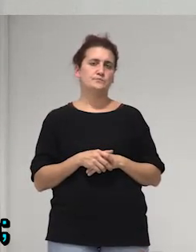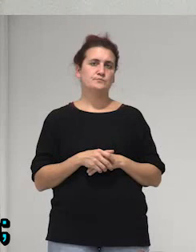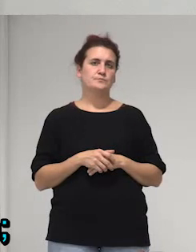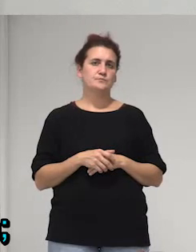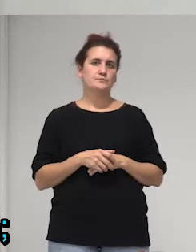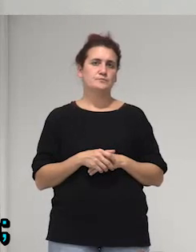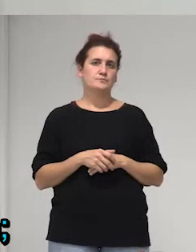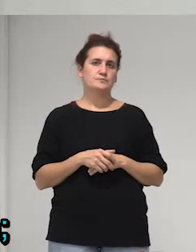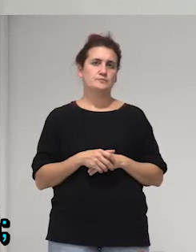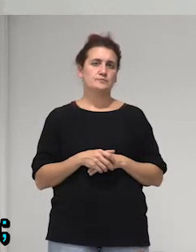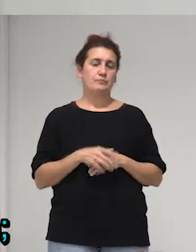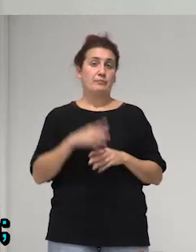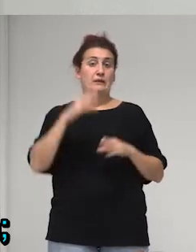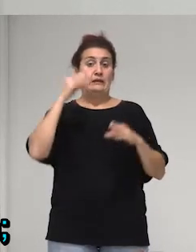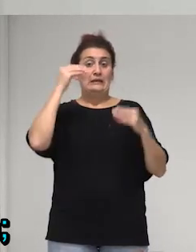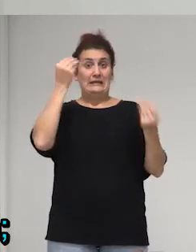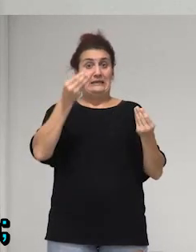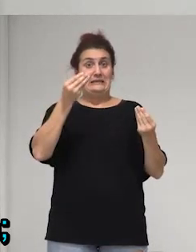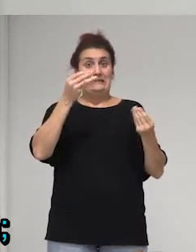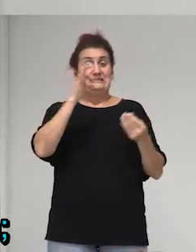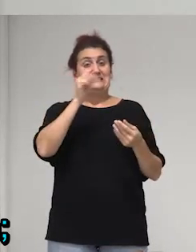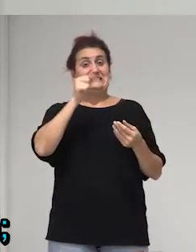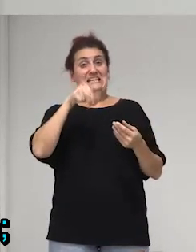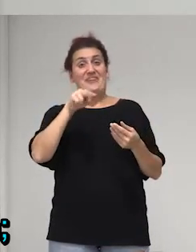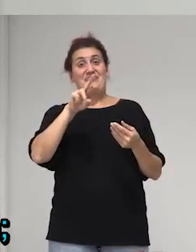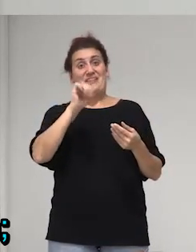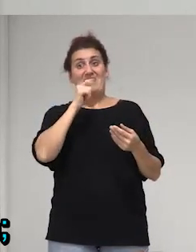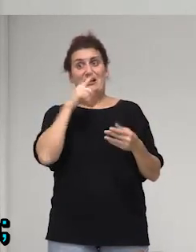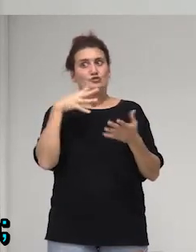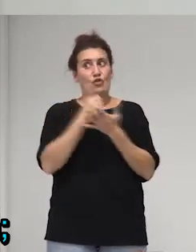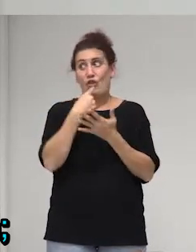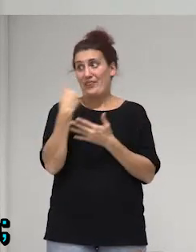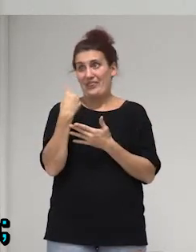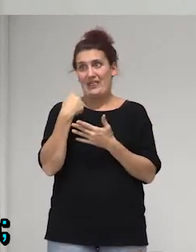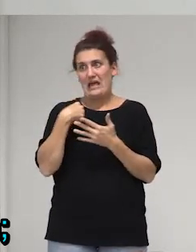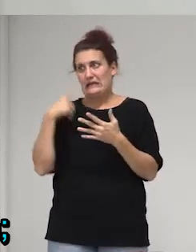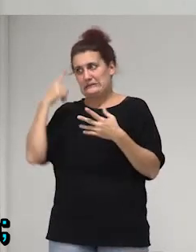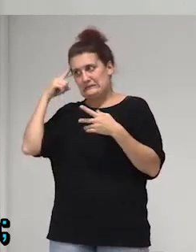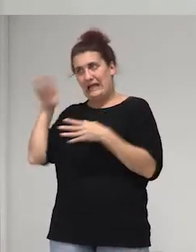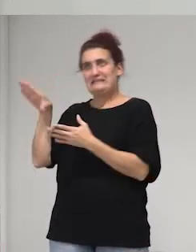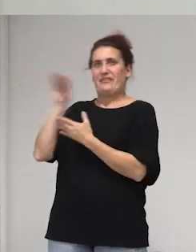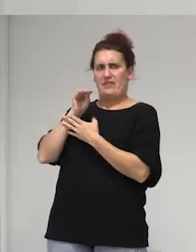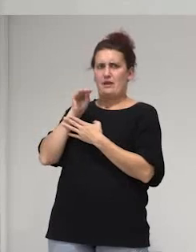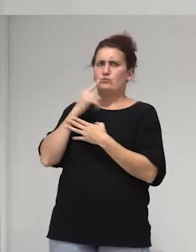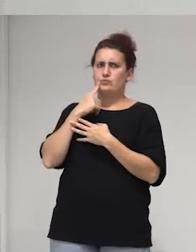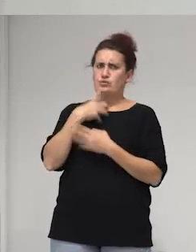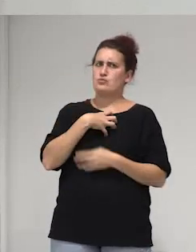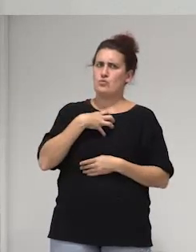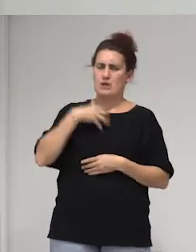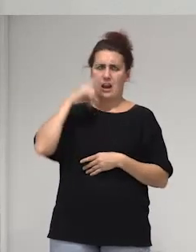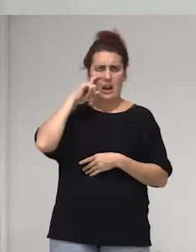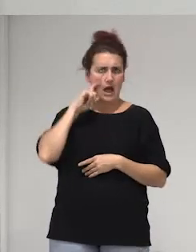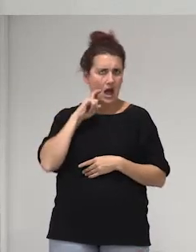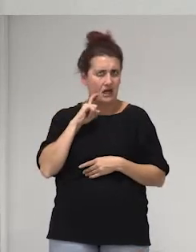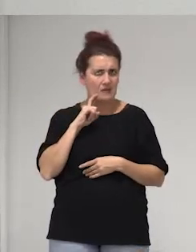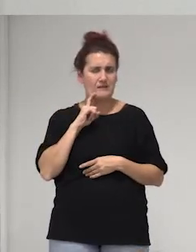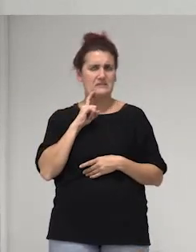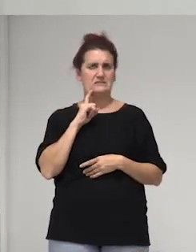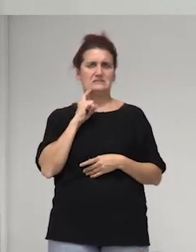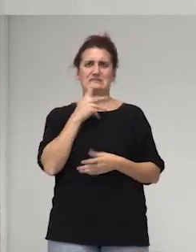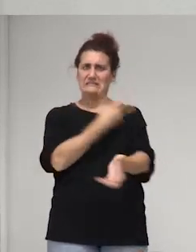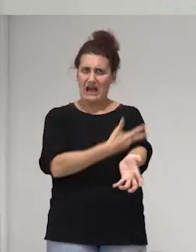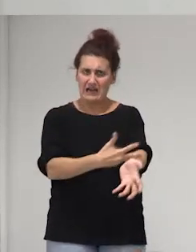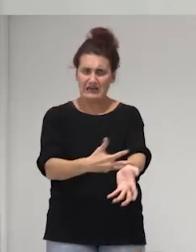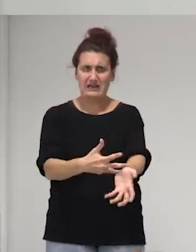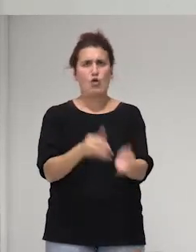llegar a todo lo que dice Sandra pues ya ve que nos ha costado una lágrima nos han costado ríos de sangre muchas